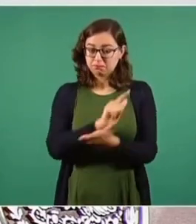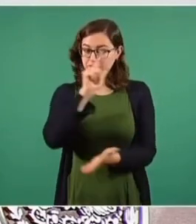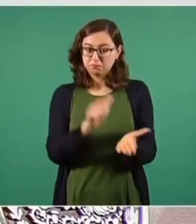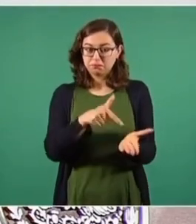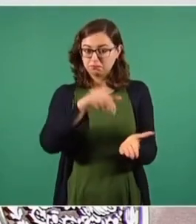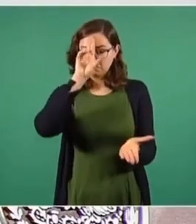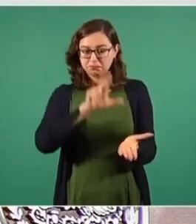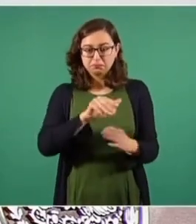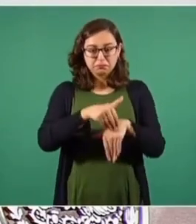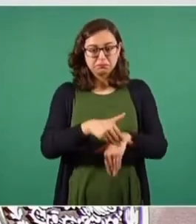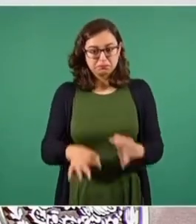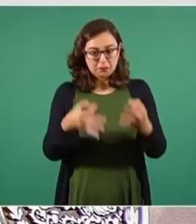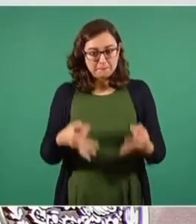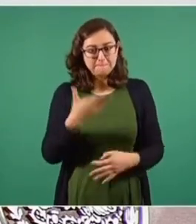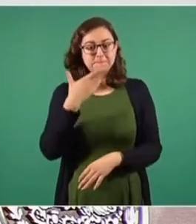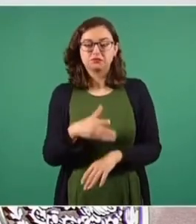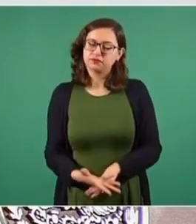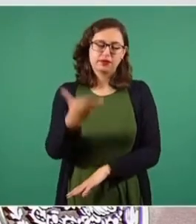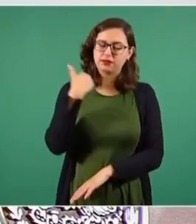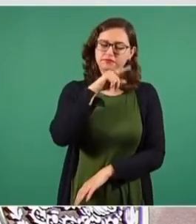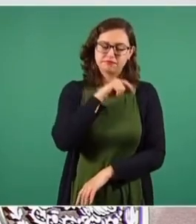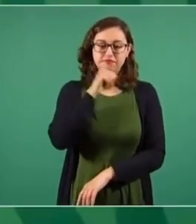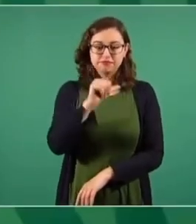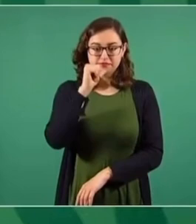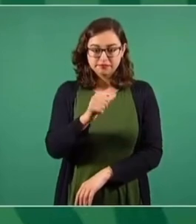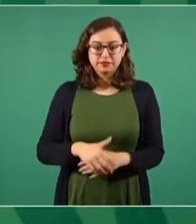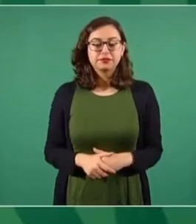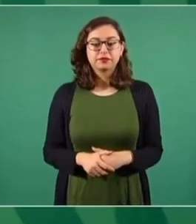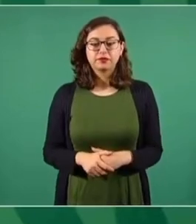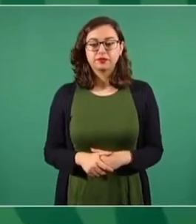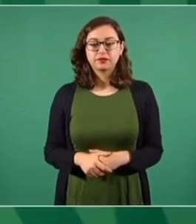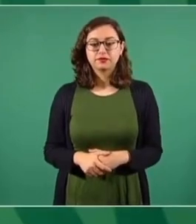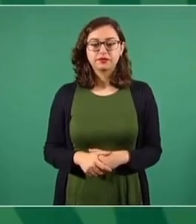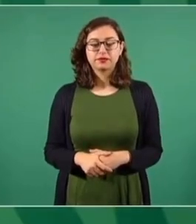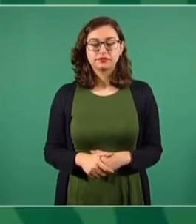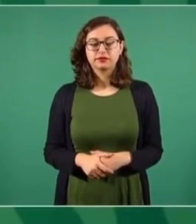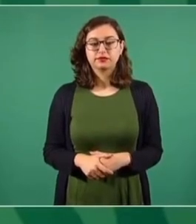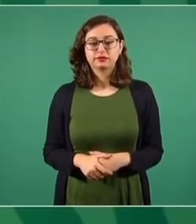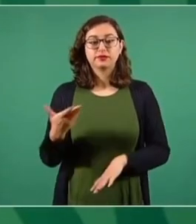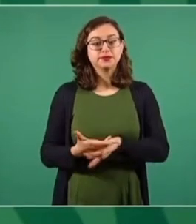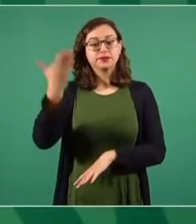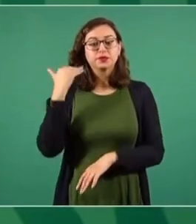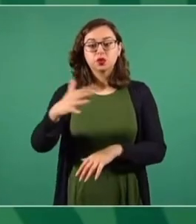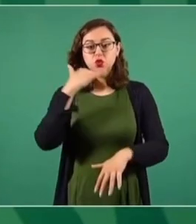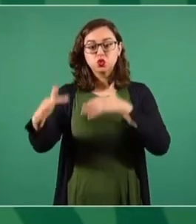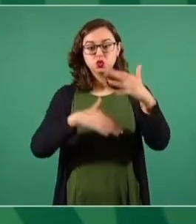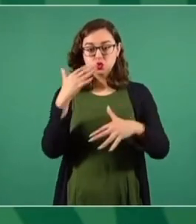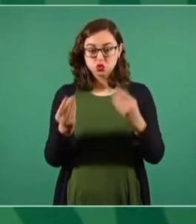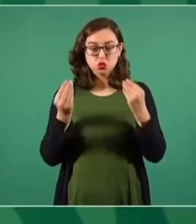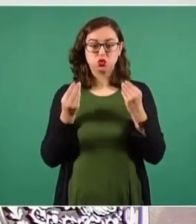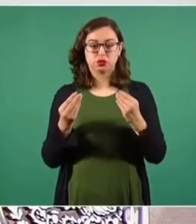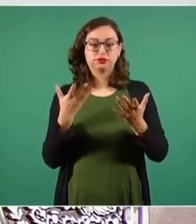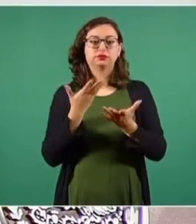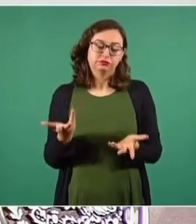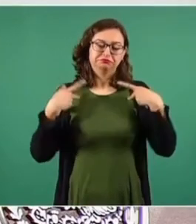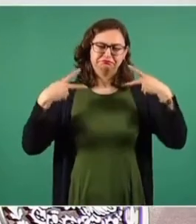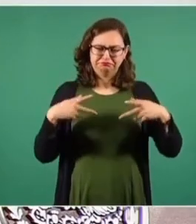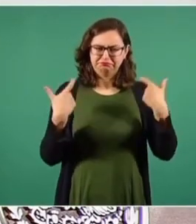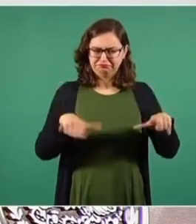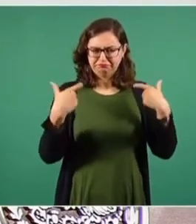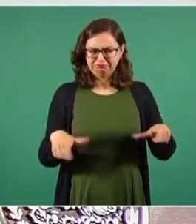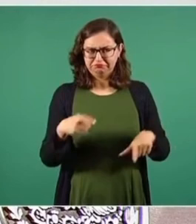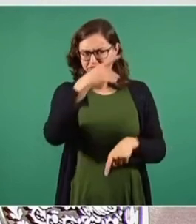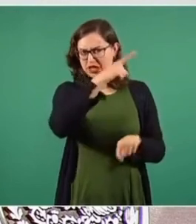de Derecho que no había antes. Antes era un Estado de Chueco y antes imperaba la corrupción. Entonces eso lo saben los inversionistas,